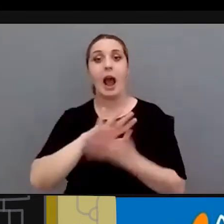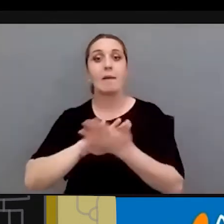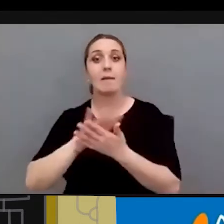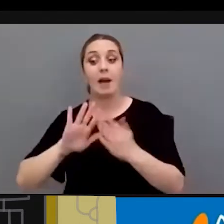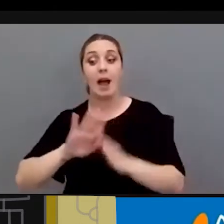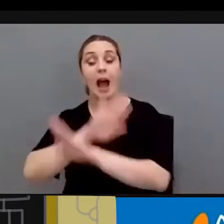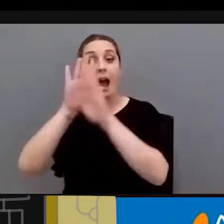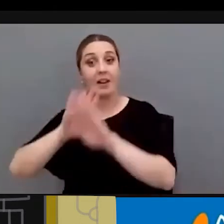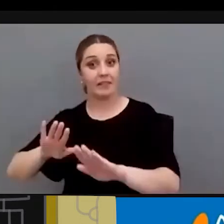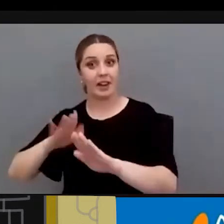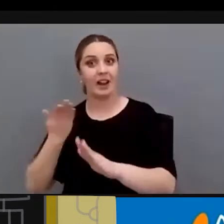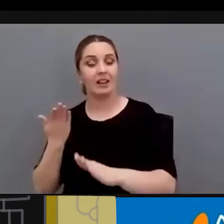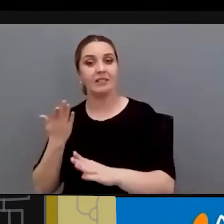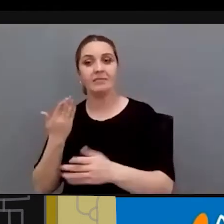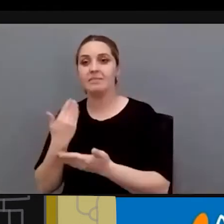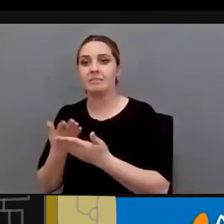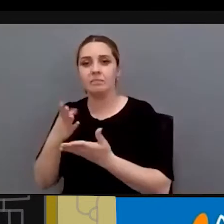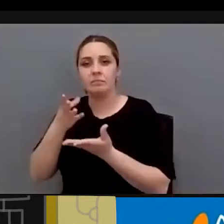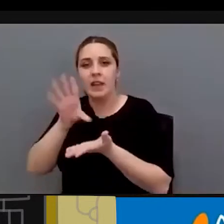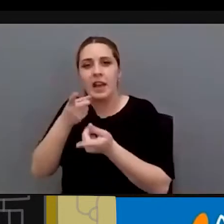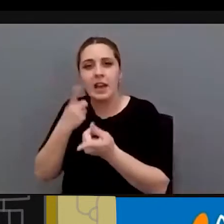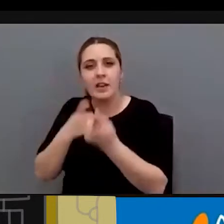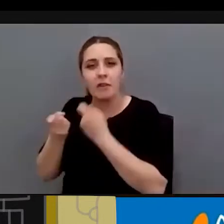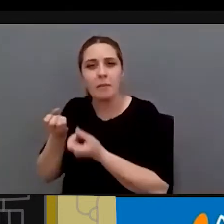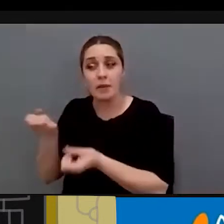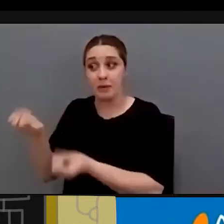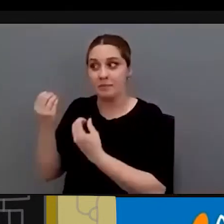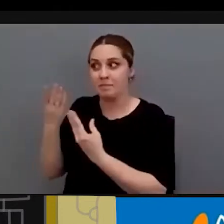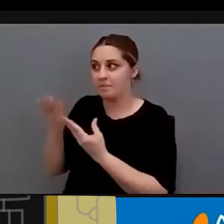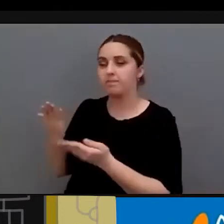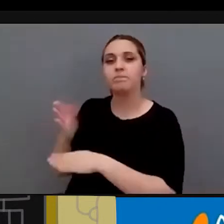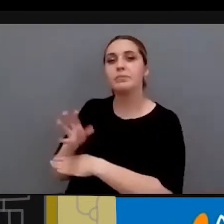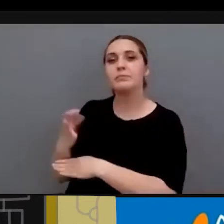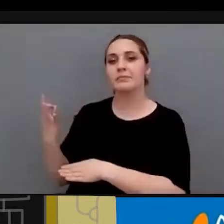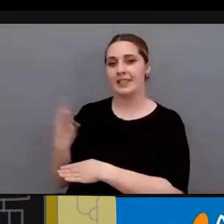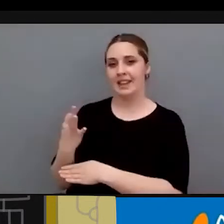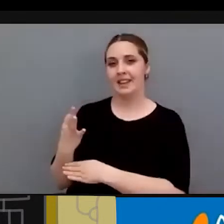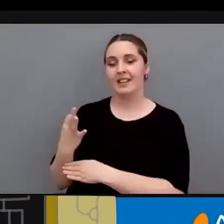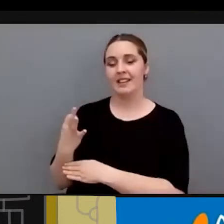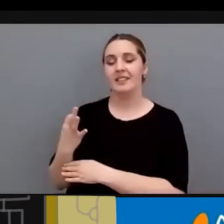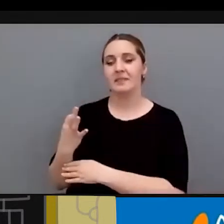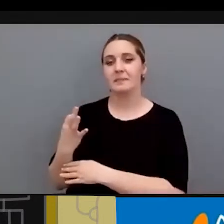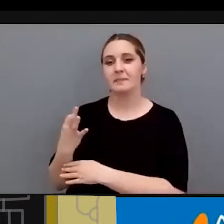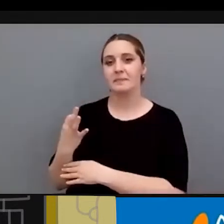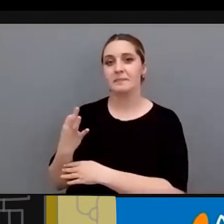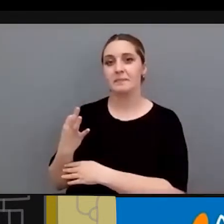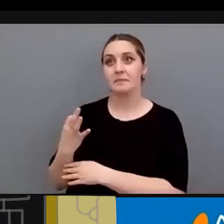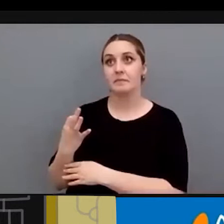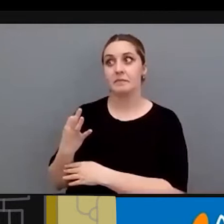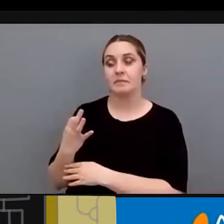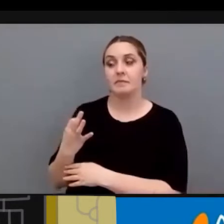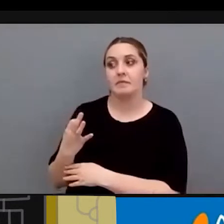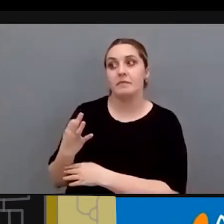lo que muestra toda esa información que nos da es que no existen esos